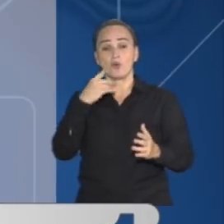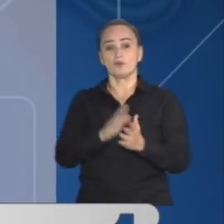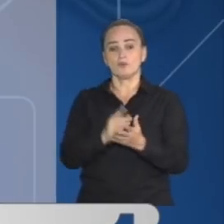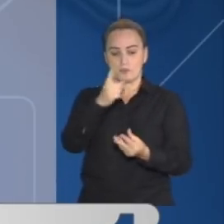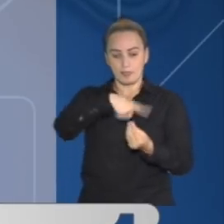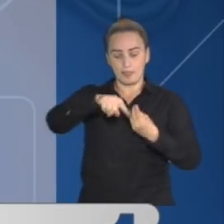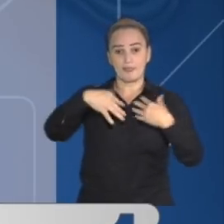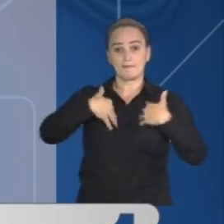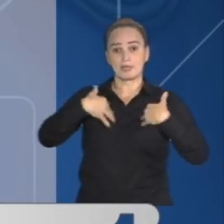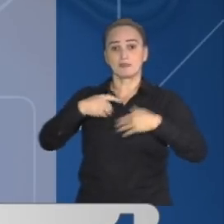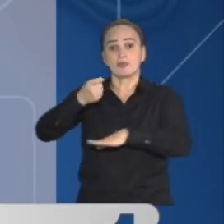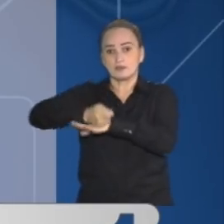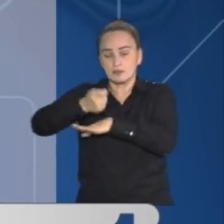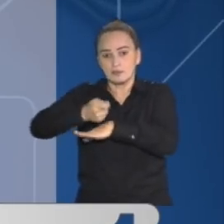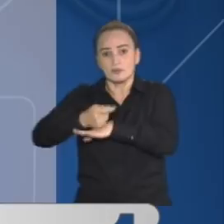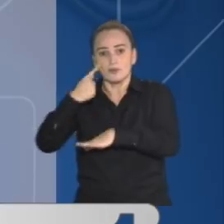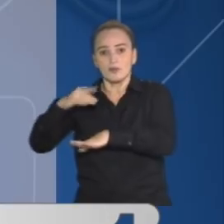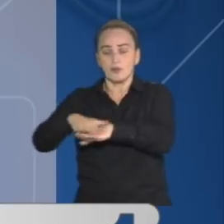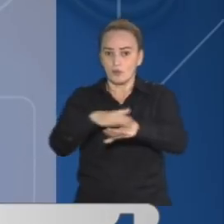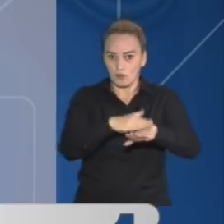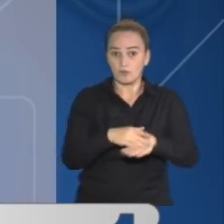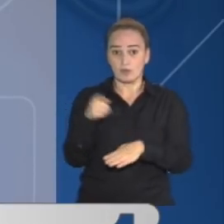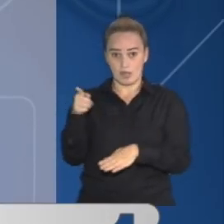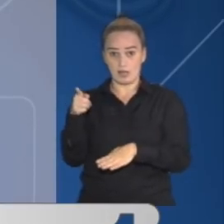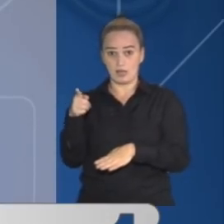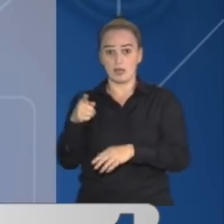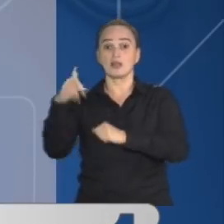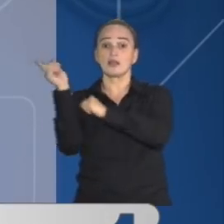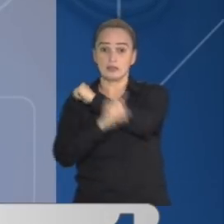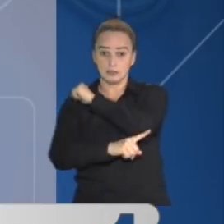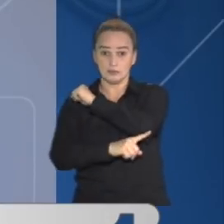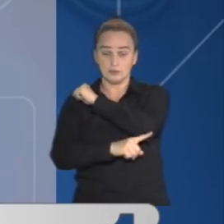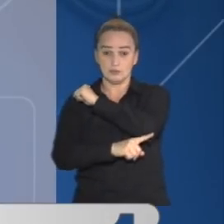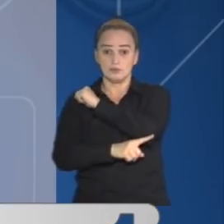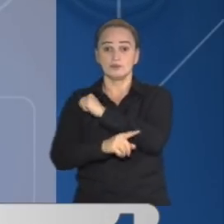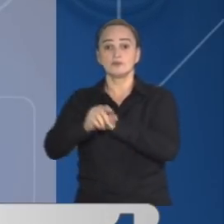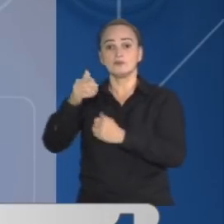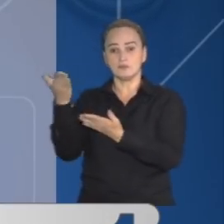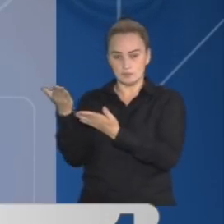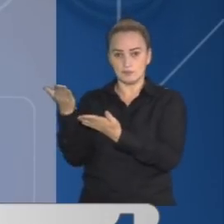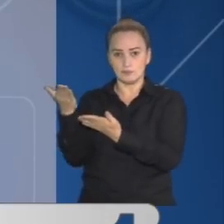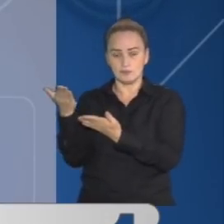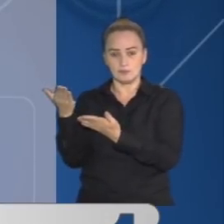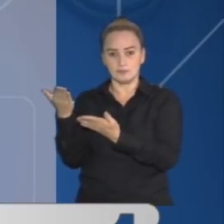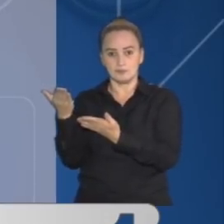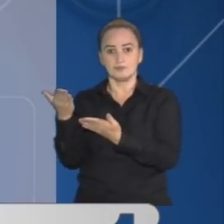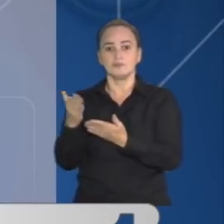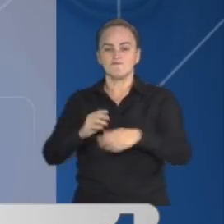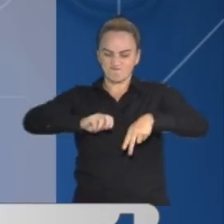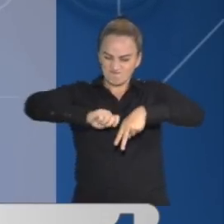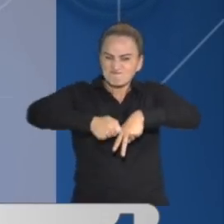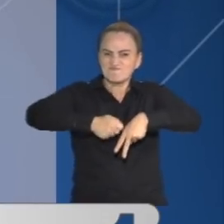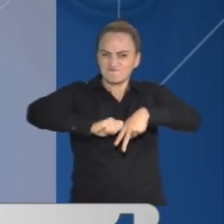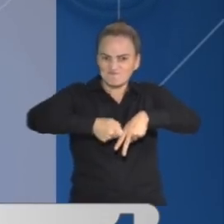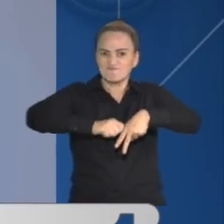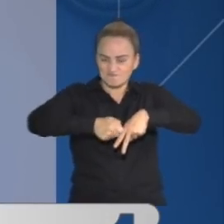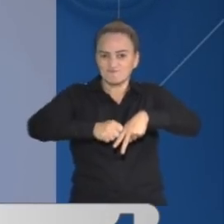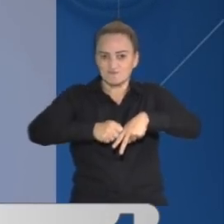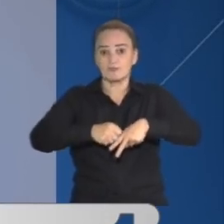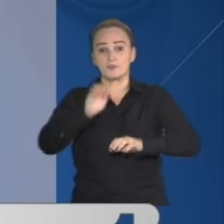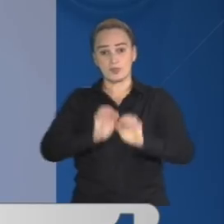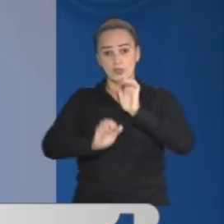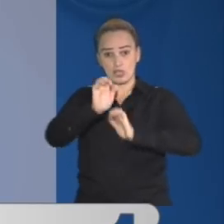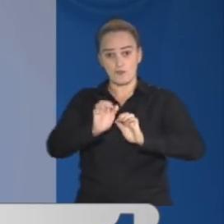explicó que entre los delitos por los cuales sería imputado Andrés Escobar está la tortura. También la